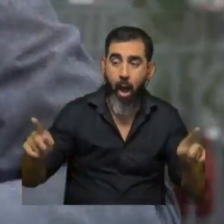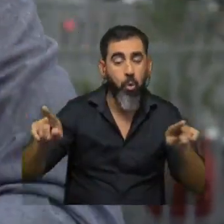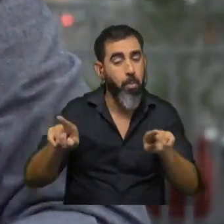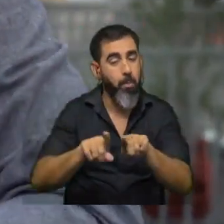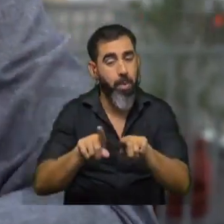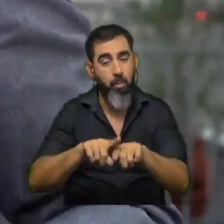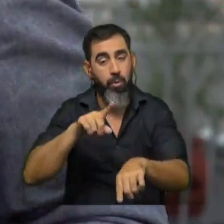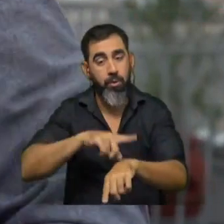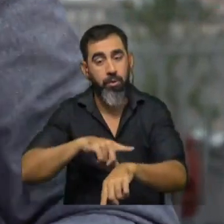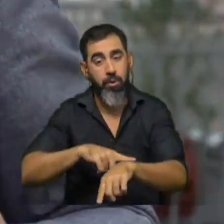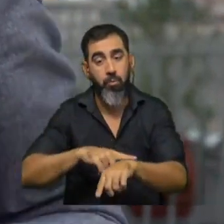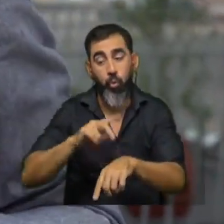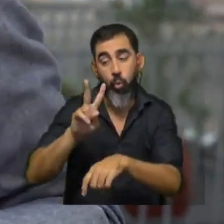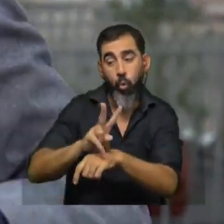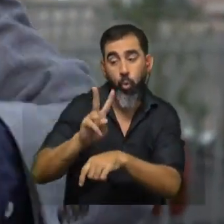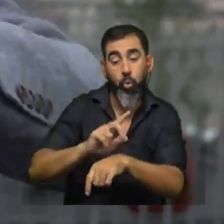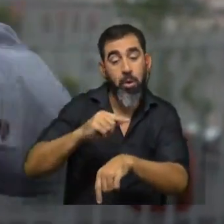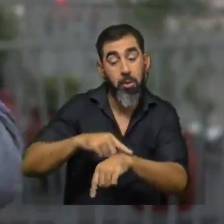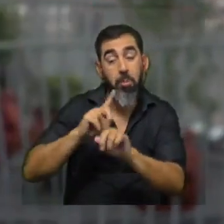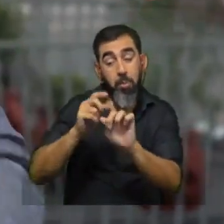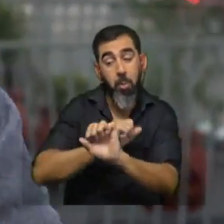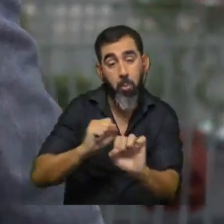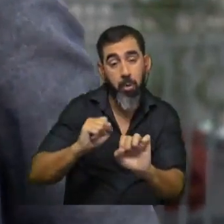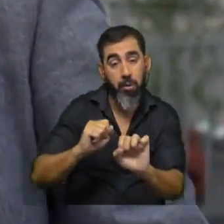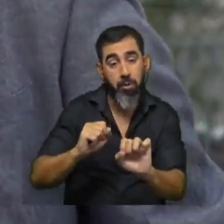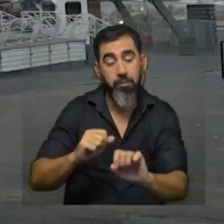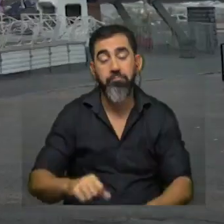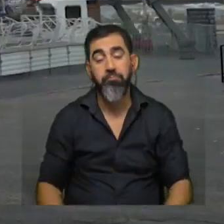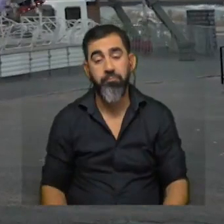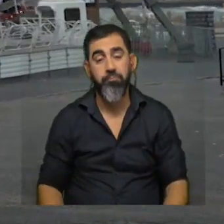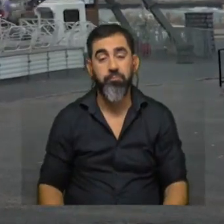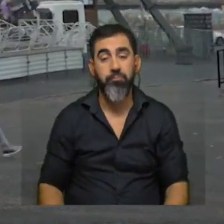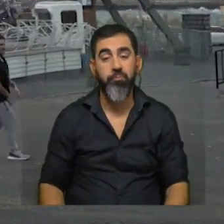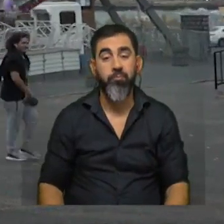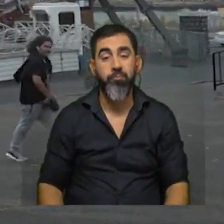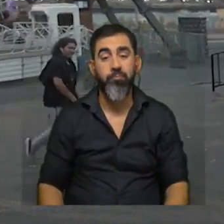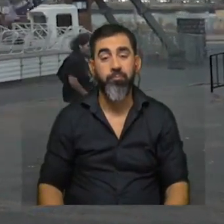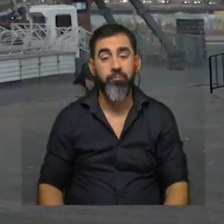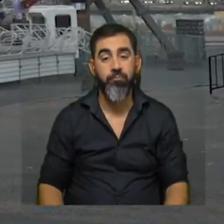también ¿por qué no? tratar de medir cuál es ese tiempo a ver si si mi cuenta si estaba más o menos bien no